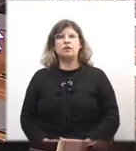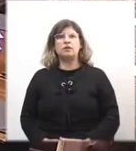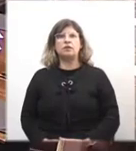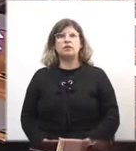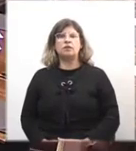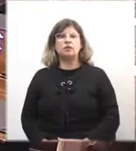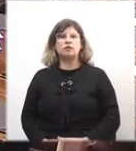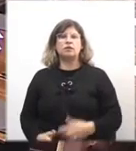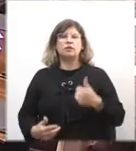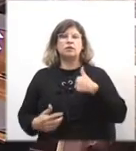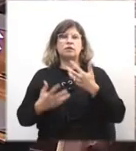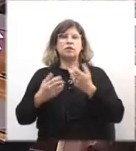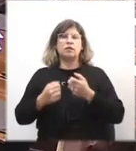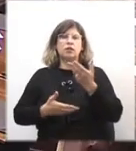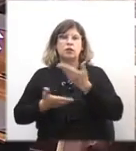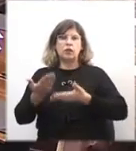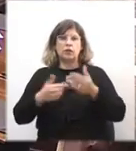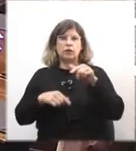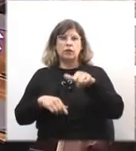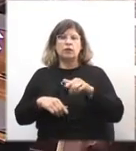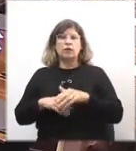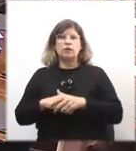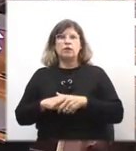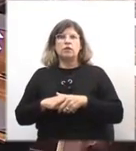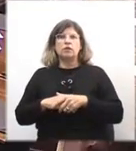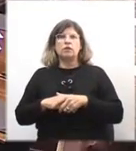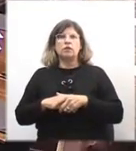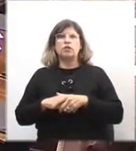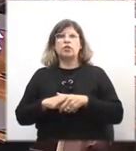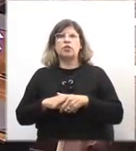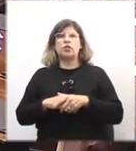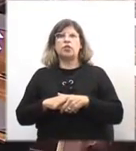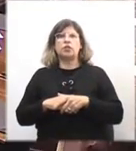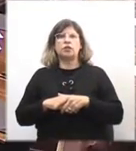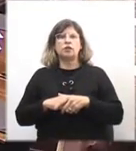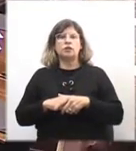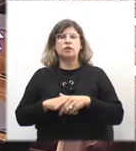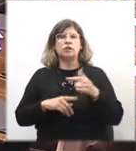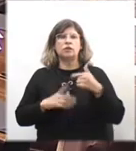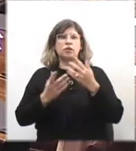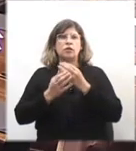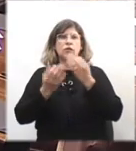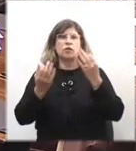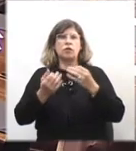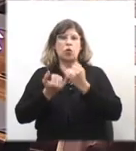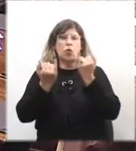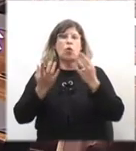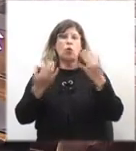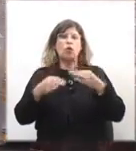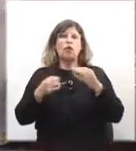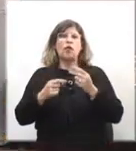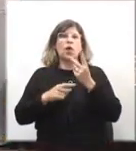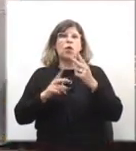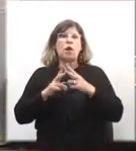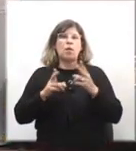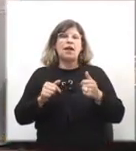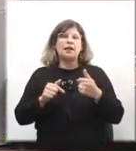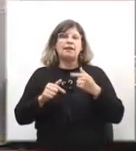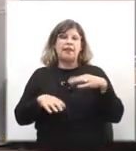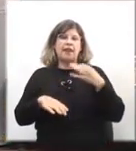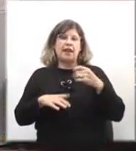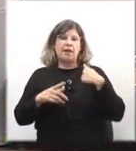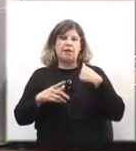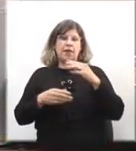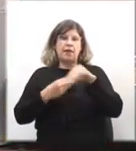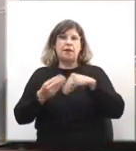Quiero compartir con ustedes en este día tan especial una parte de la vida de mi familia que está